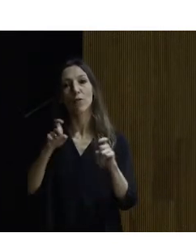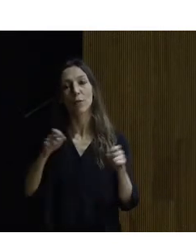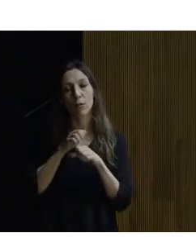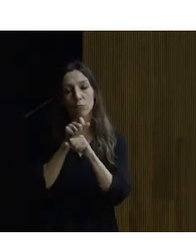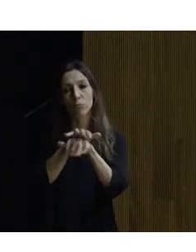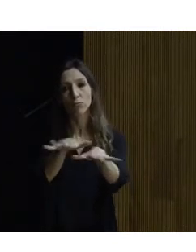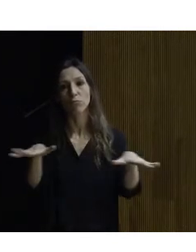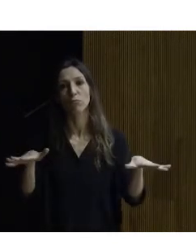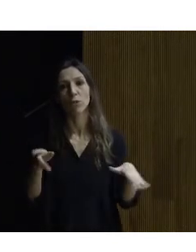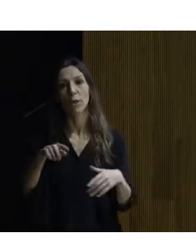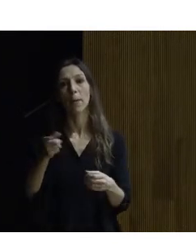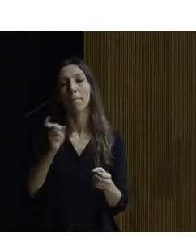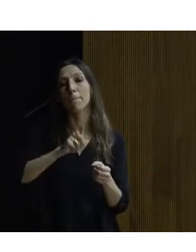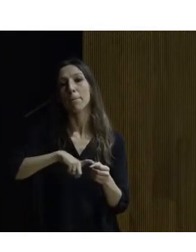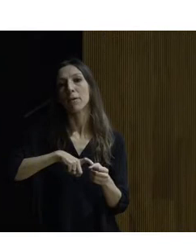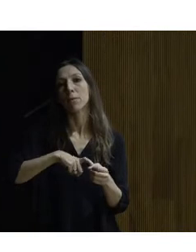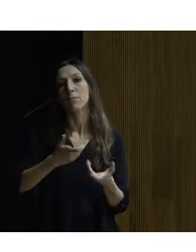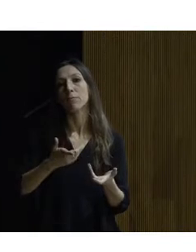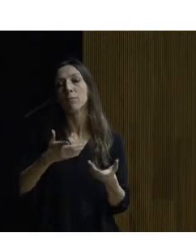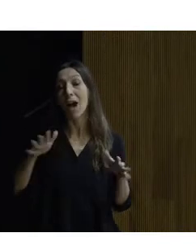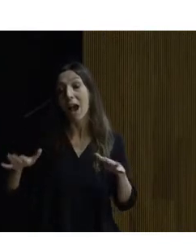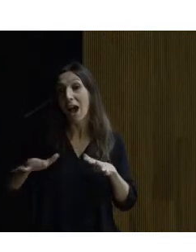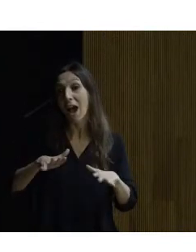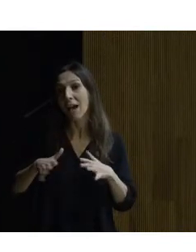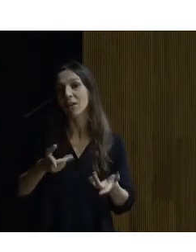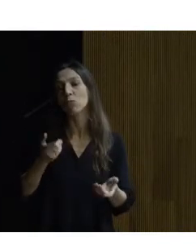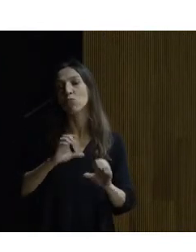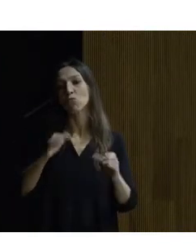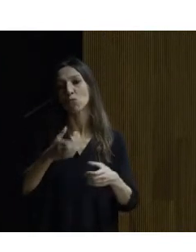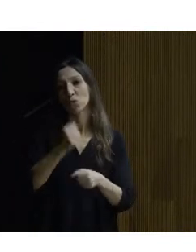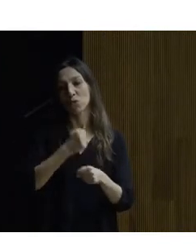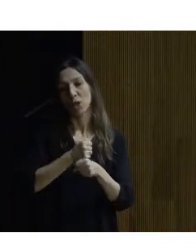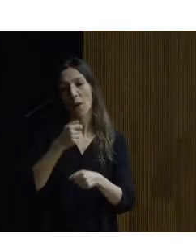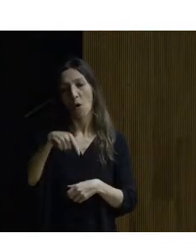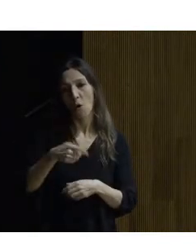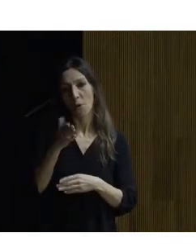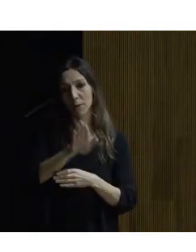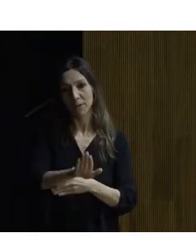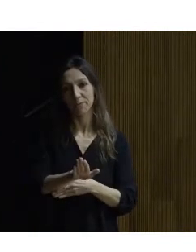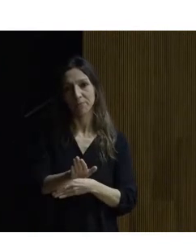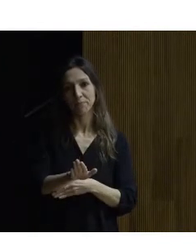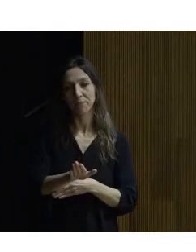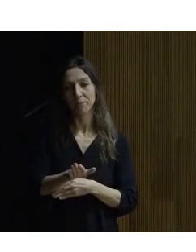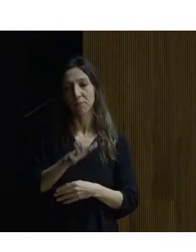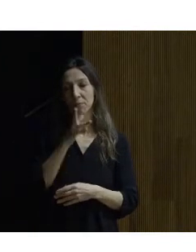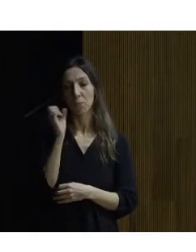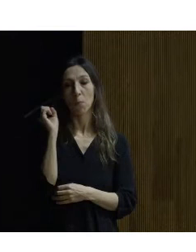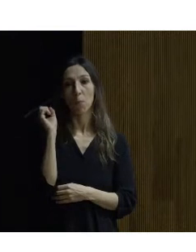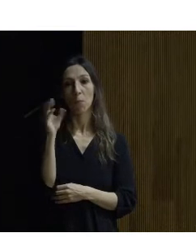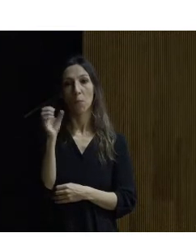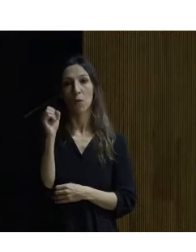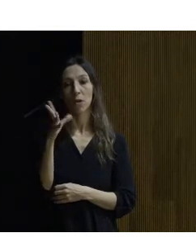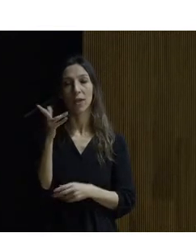también un miembro muy activo del grupo de trabajo que ha elaborado la norma que presentamos hoy y bueno la ponencia versará sobre la